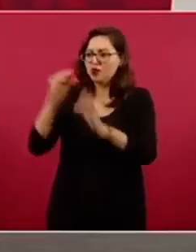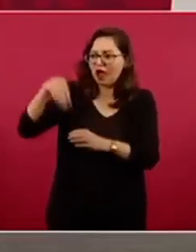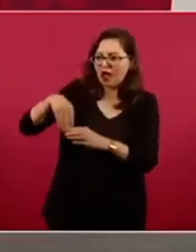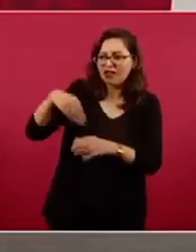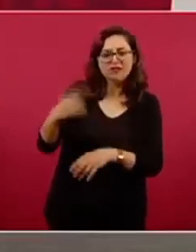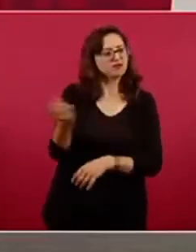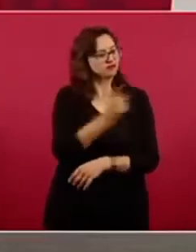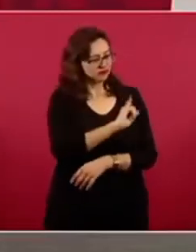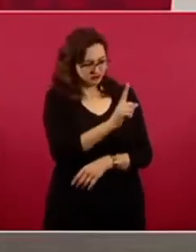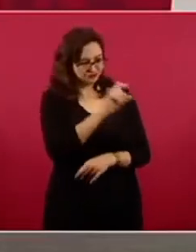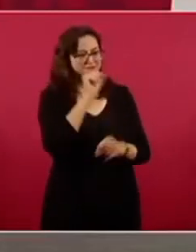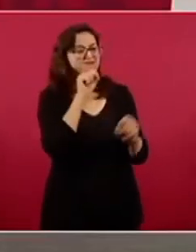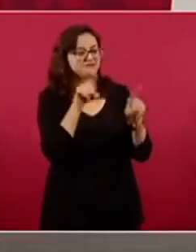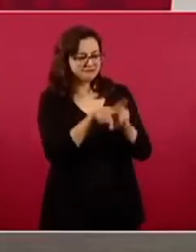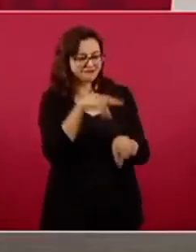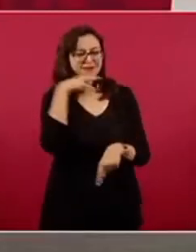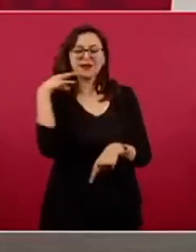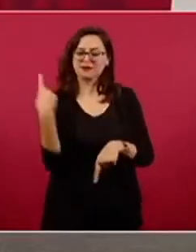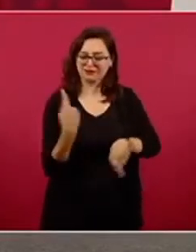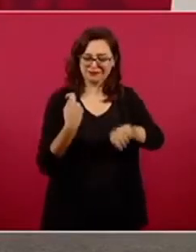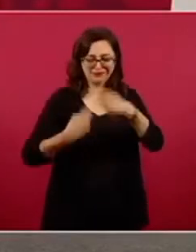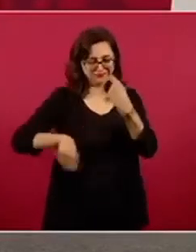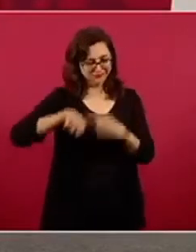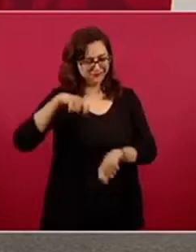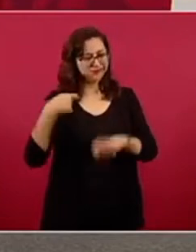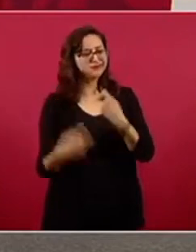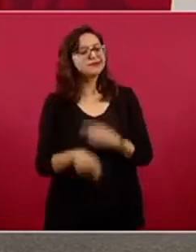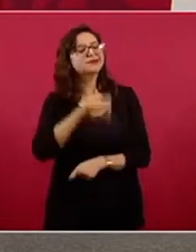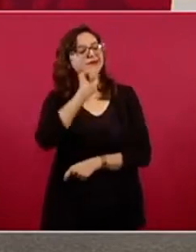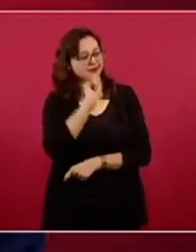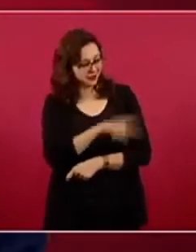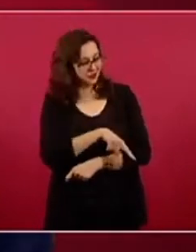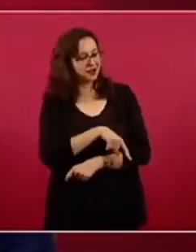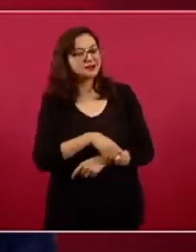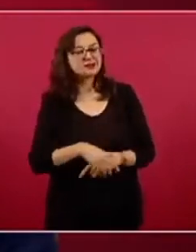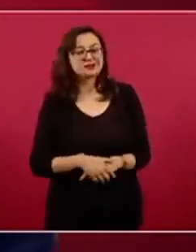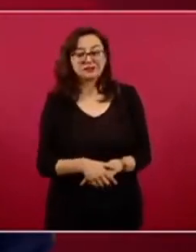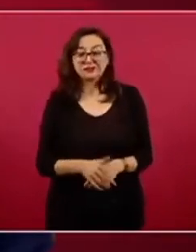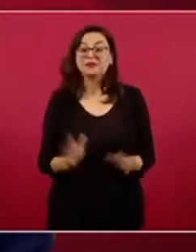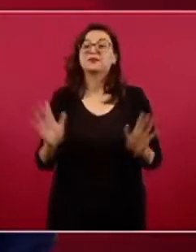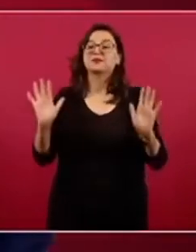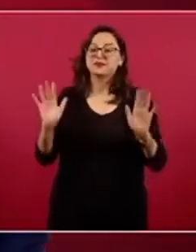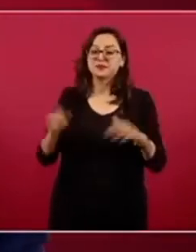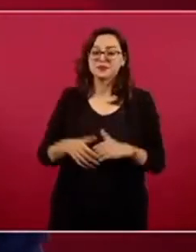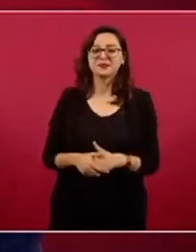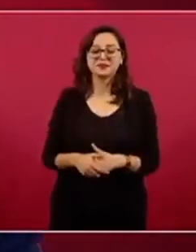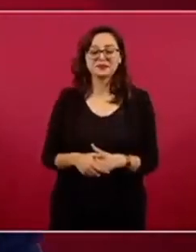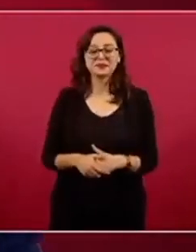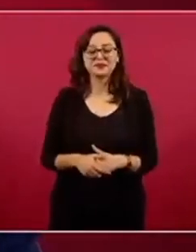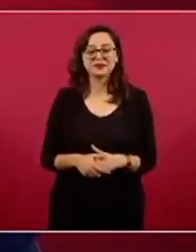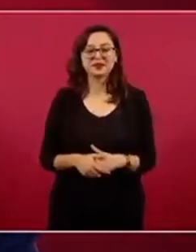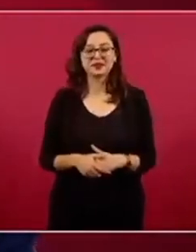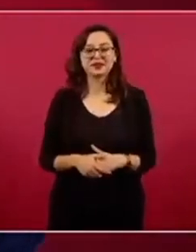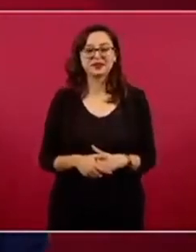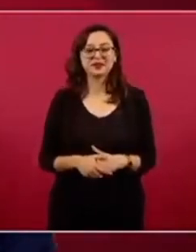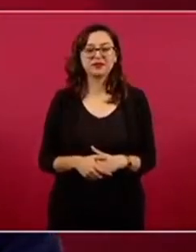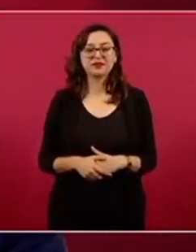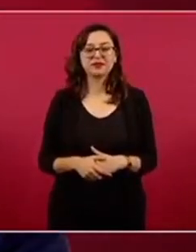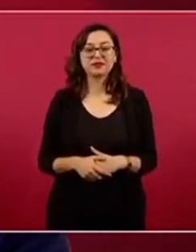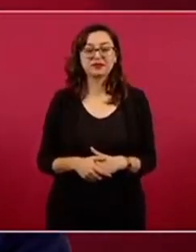las tortas de chilaquiles. Entonces,